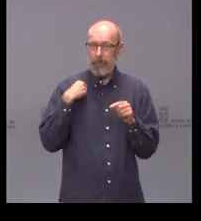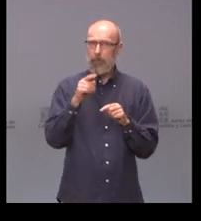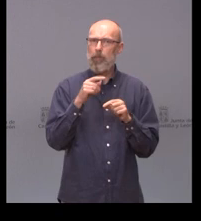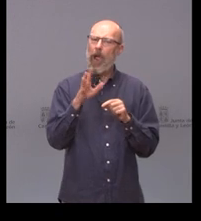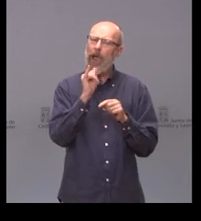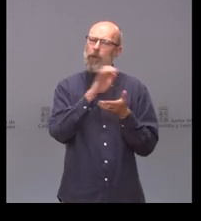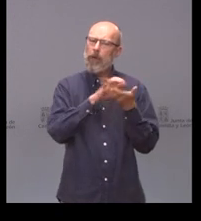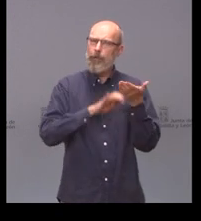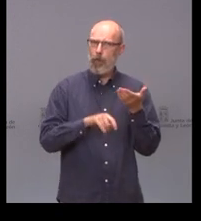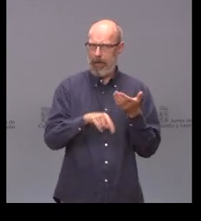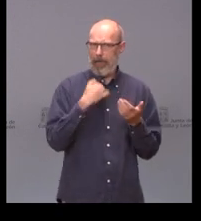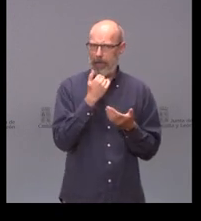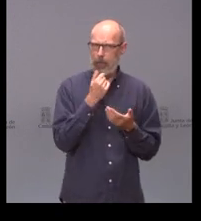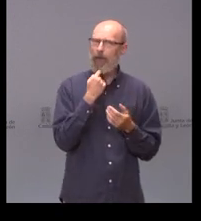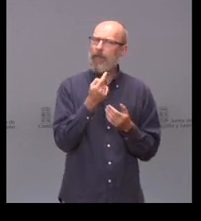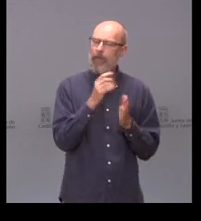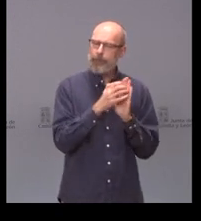que entre otras cosas habla